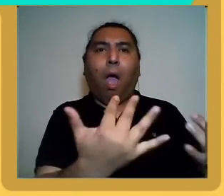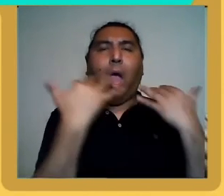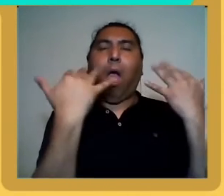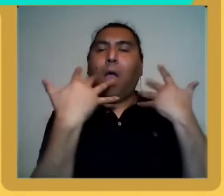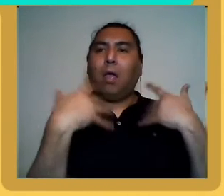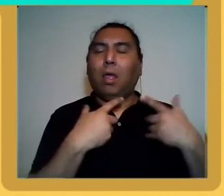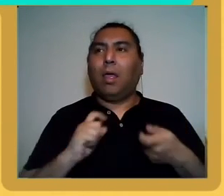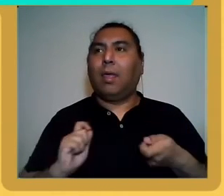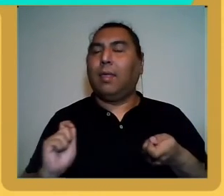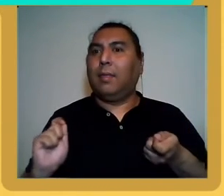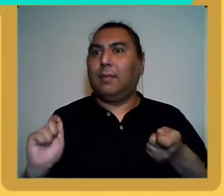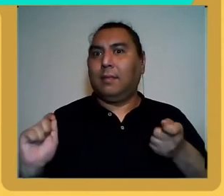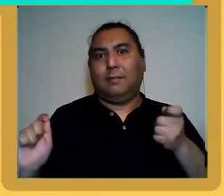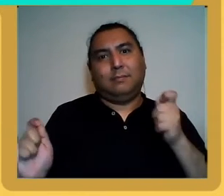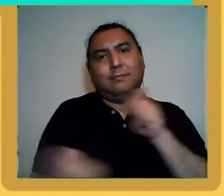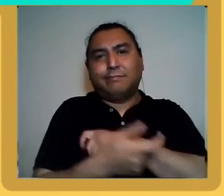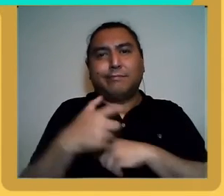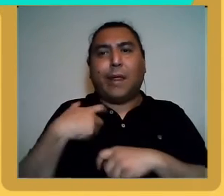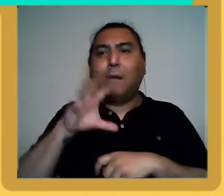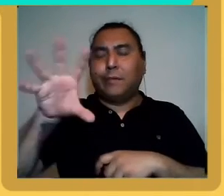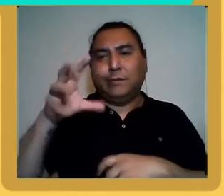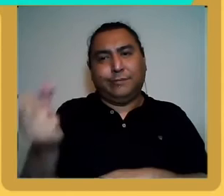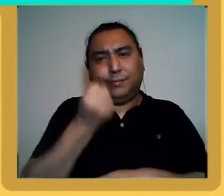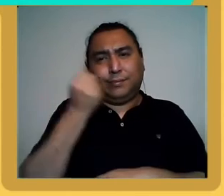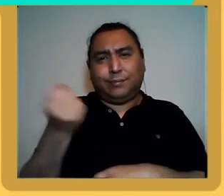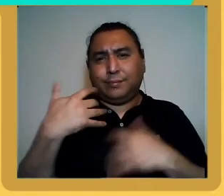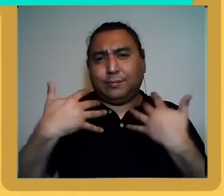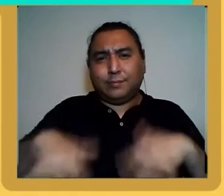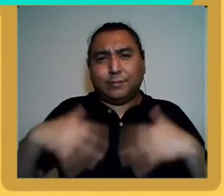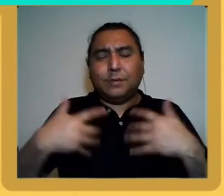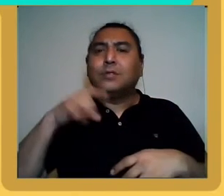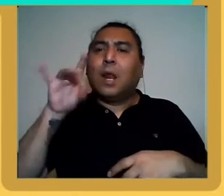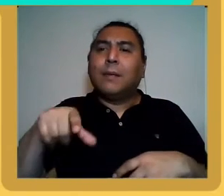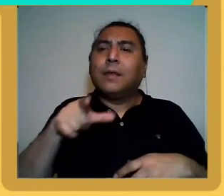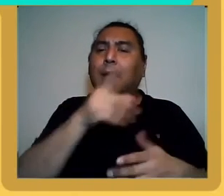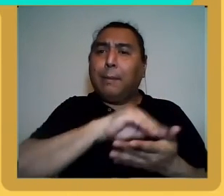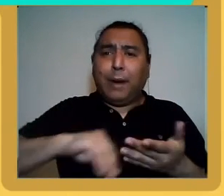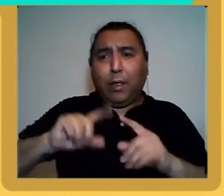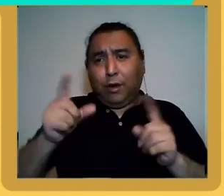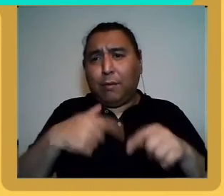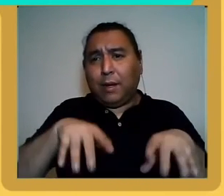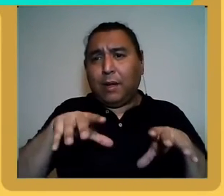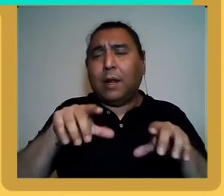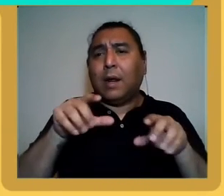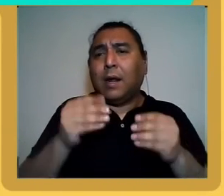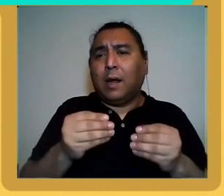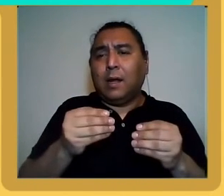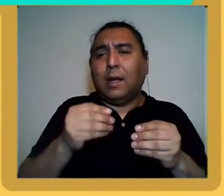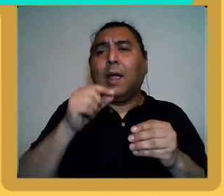la provincia importantísimo, no únicamente para los empleados, sino también creo que se hizo una red